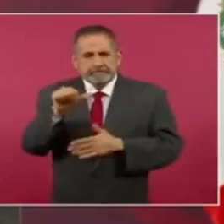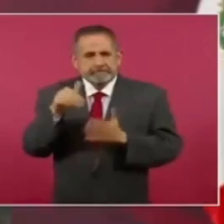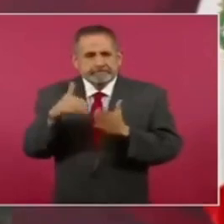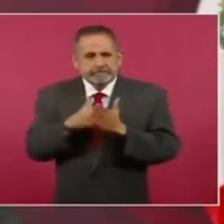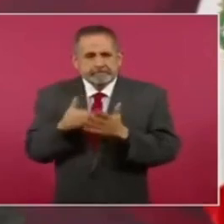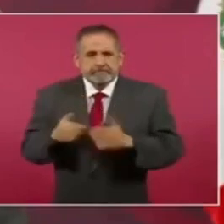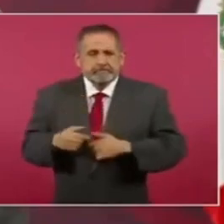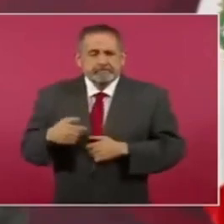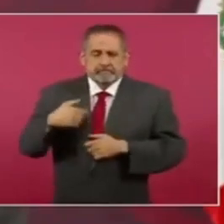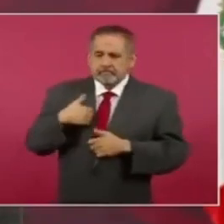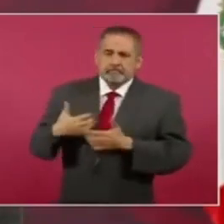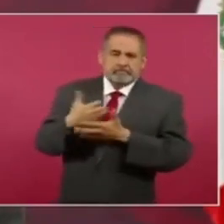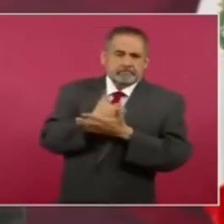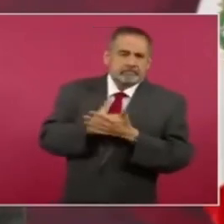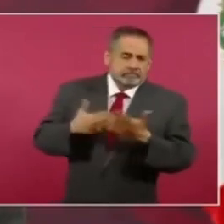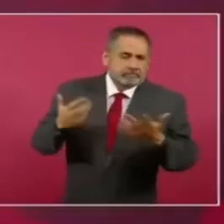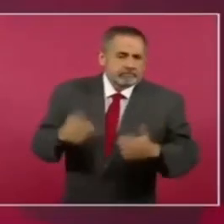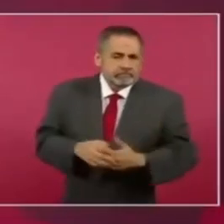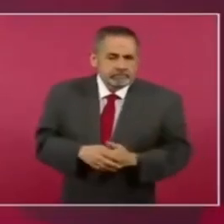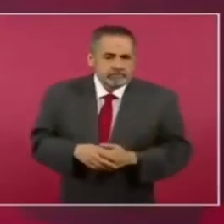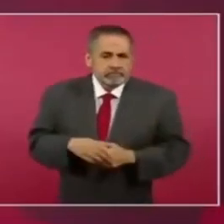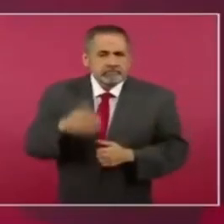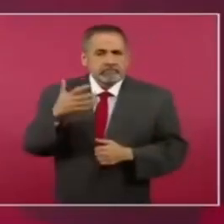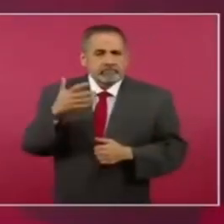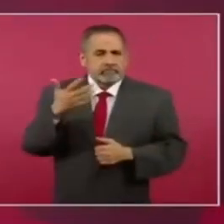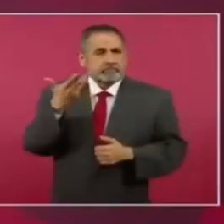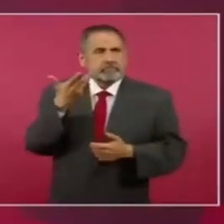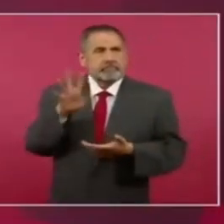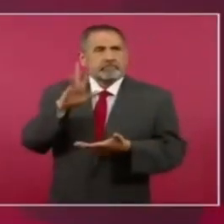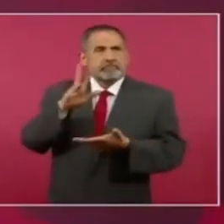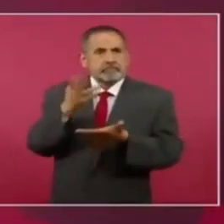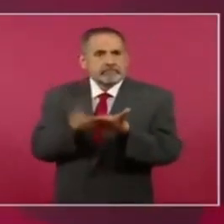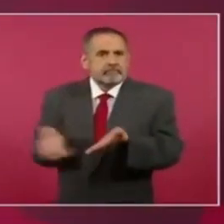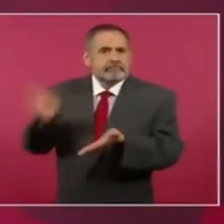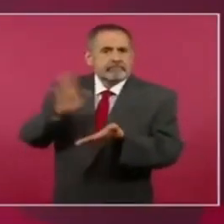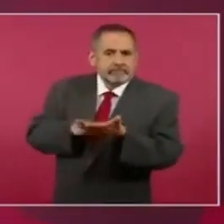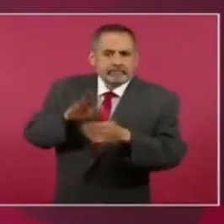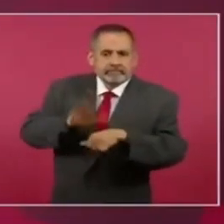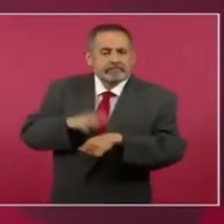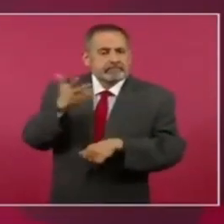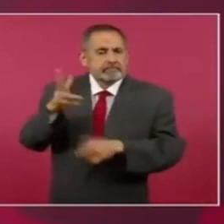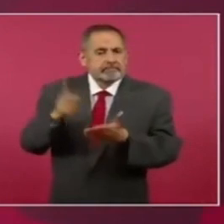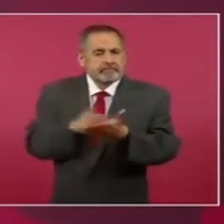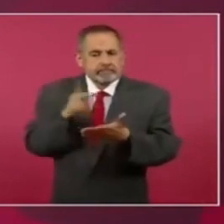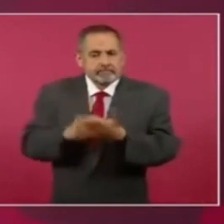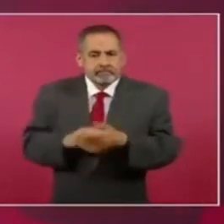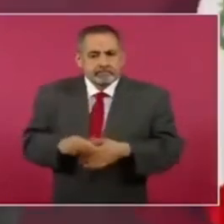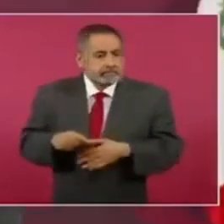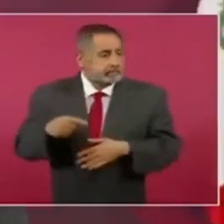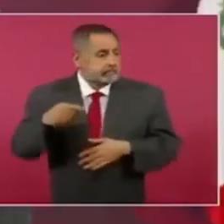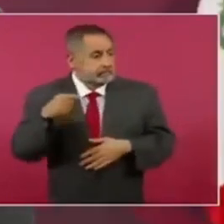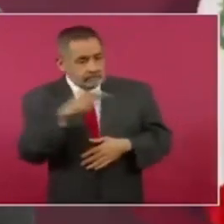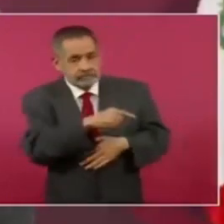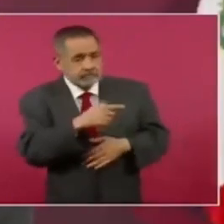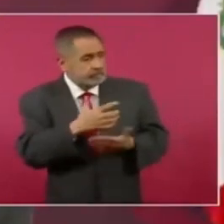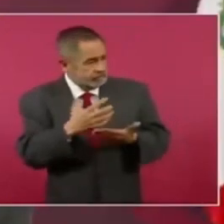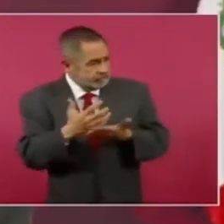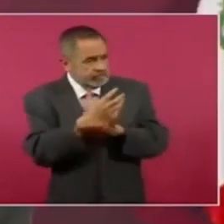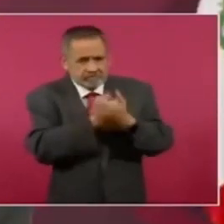Y yo gano 10 veces más, ¿y ellos ganarían 10 veces más?